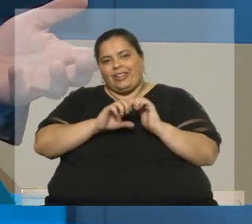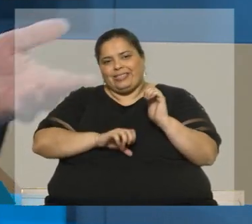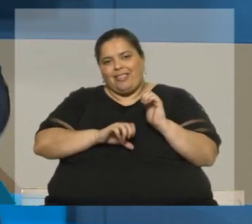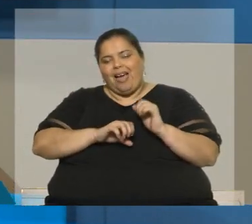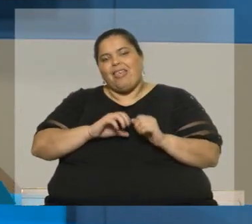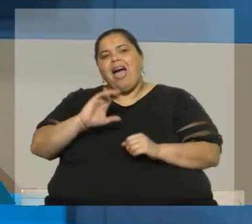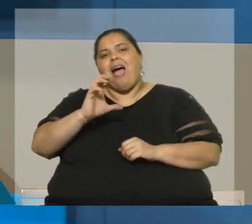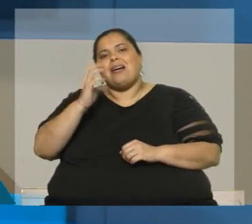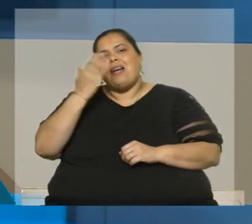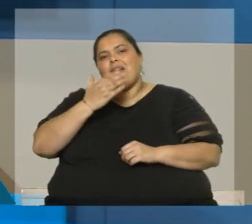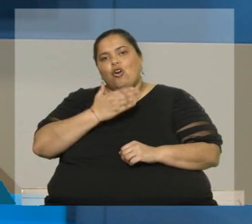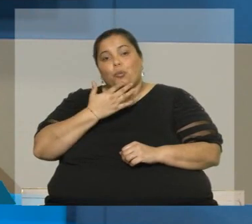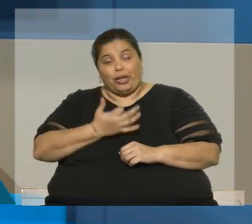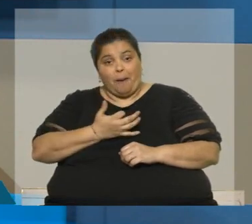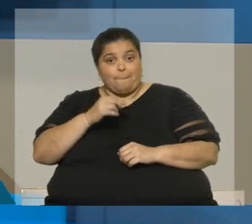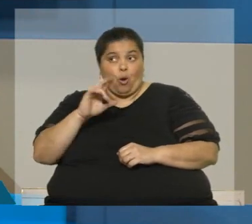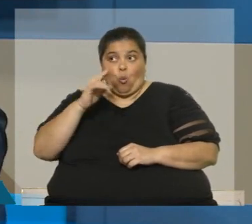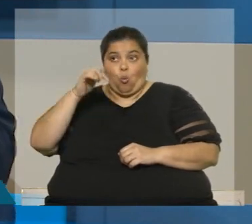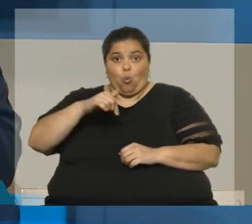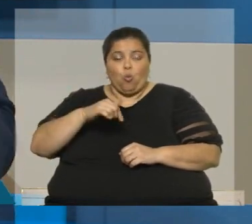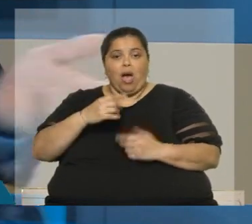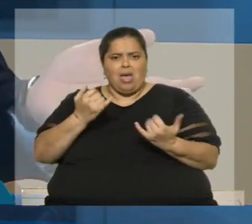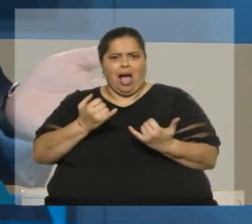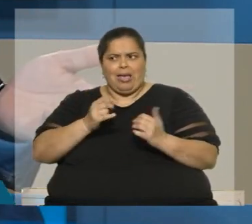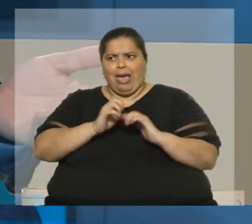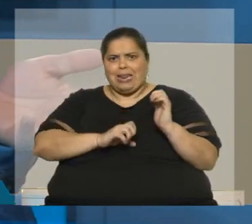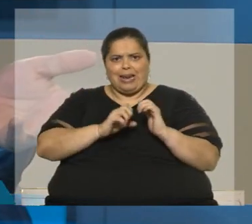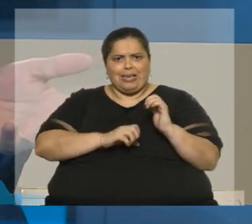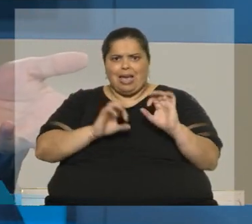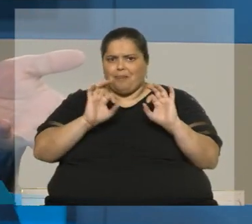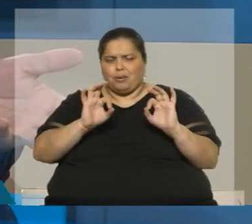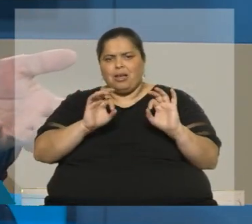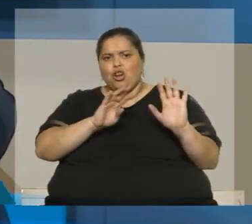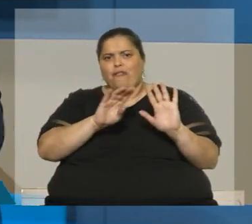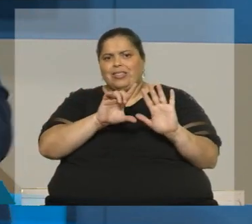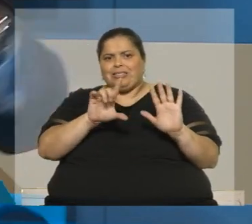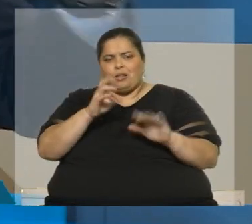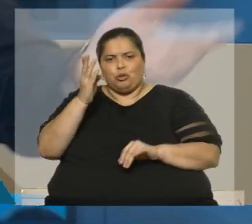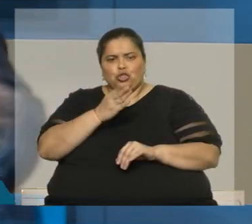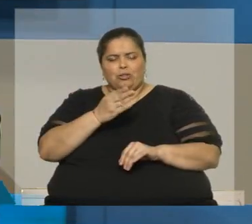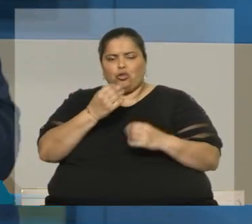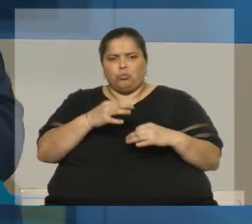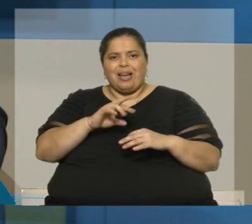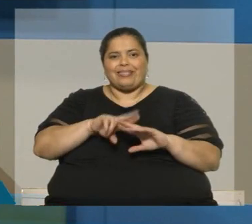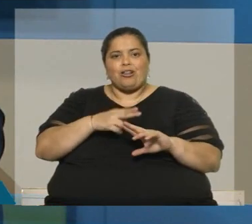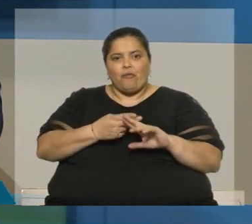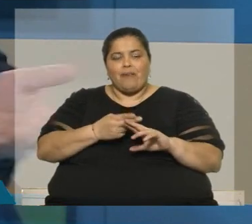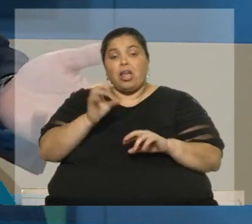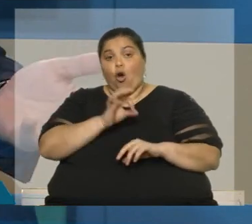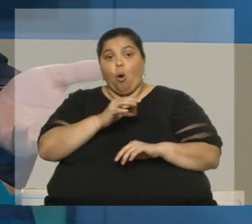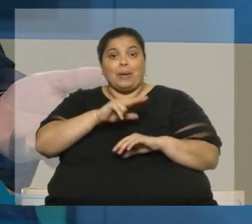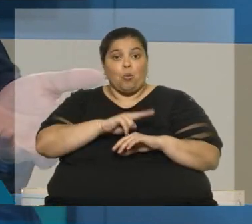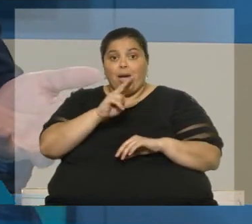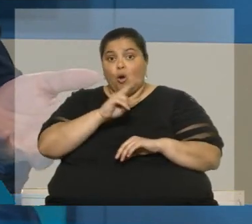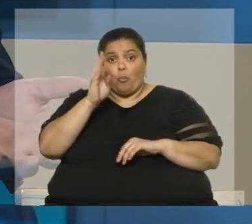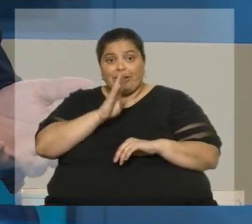Sería razonable que países, por ejemplo, como el Uruguay, que tiene un mix energético del 97% de matriz renovable, o Paraguay, o incluso Brasil, también pues